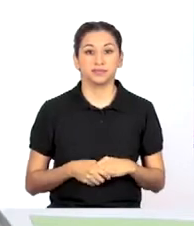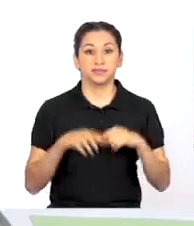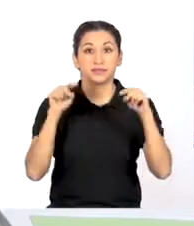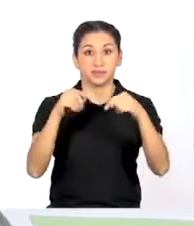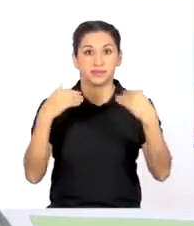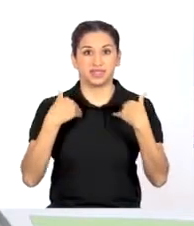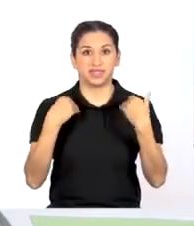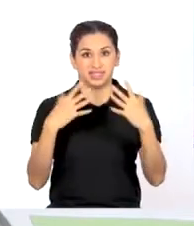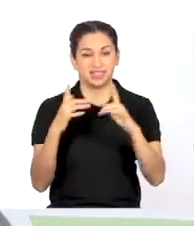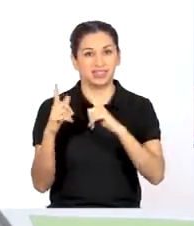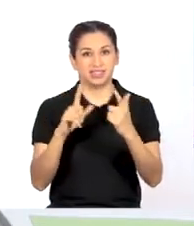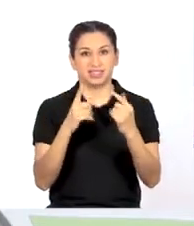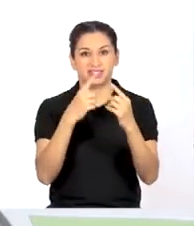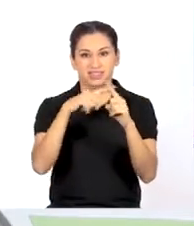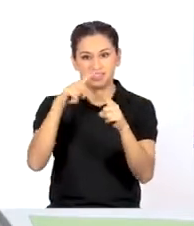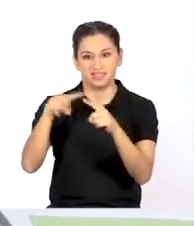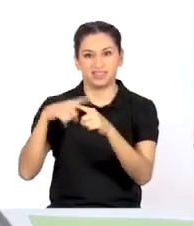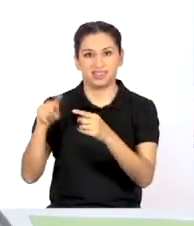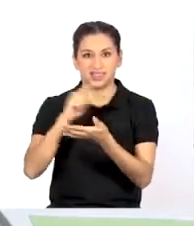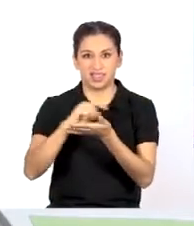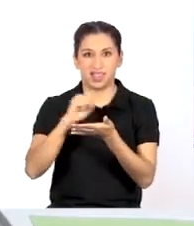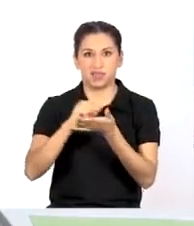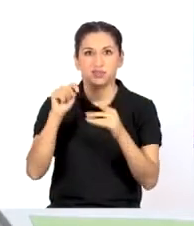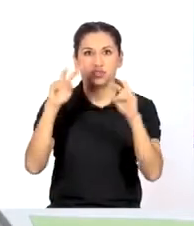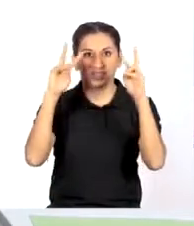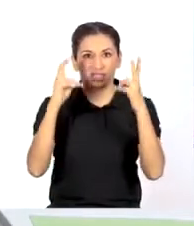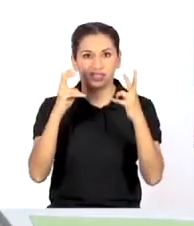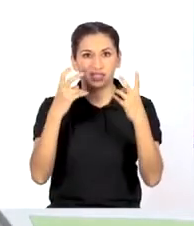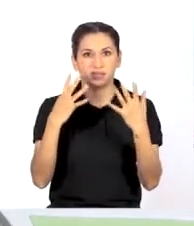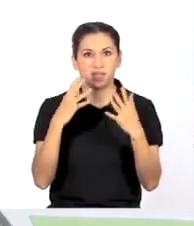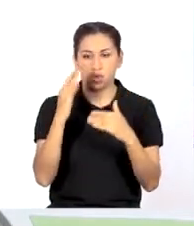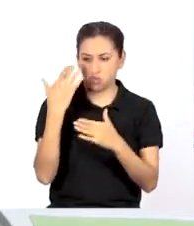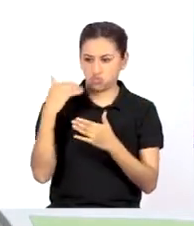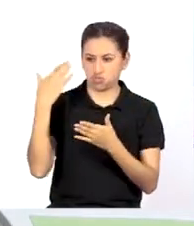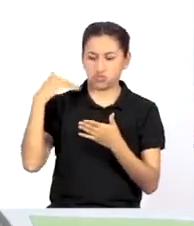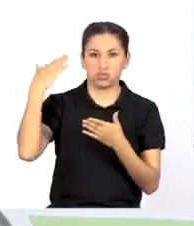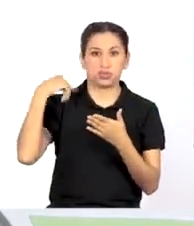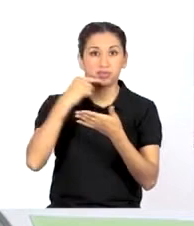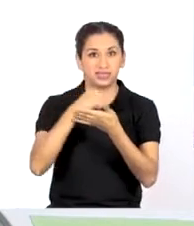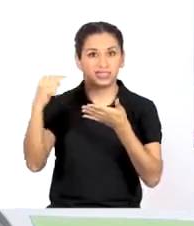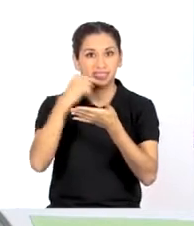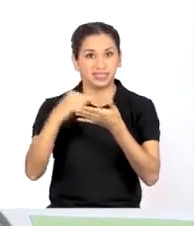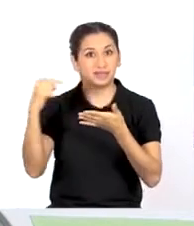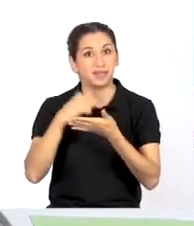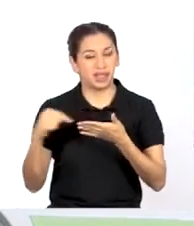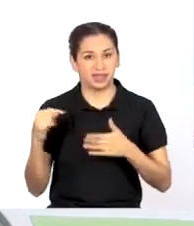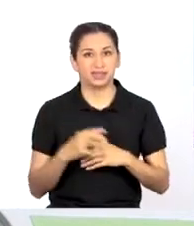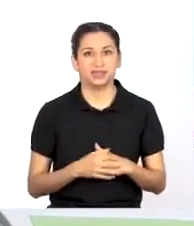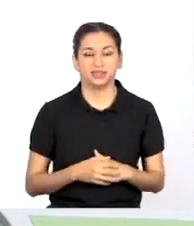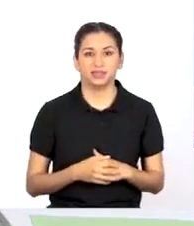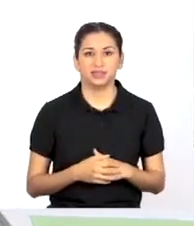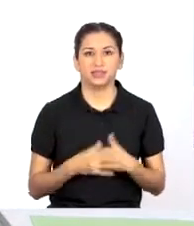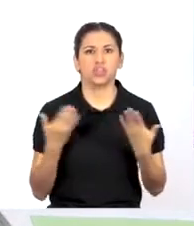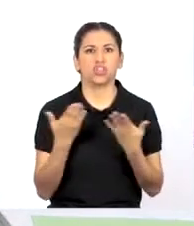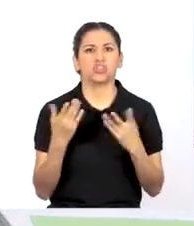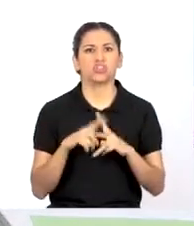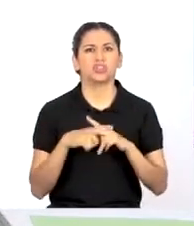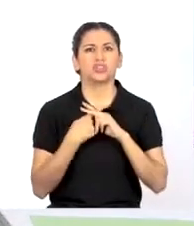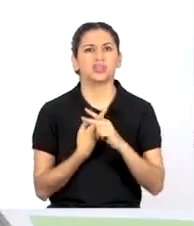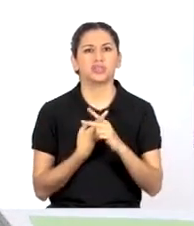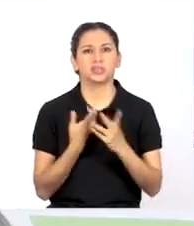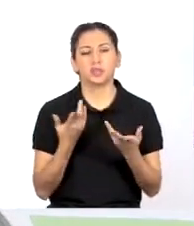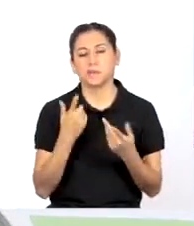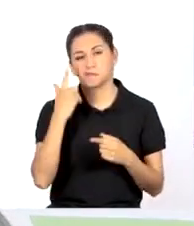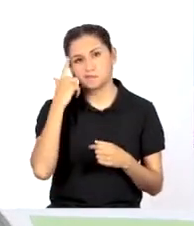Aquí tengo varios apuntes de los temas que hemos venido desarrollando durante las últimas semanas. ¿Por dónde